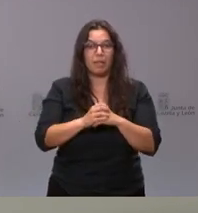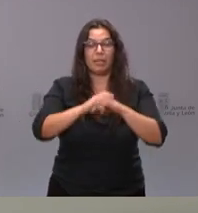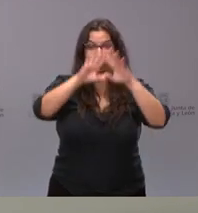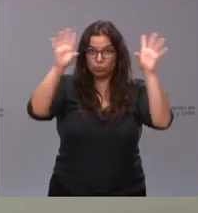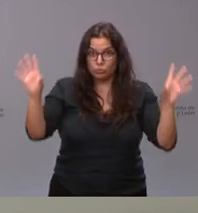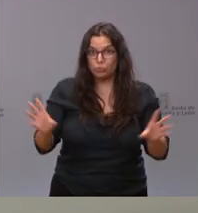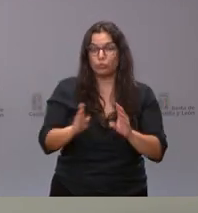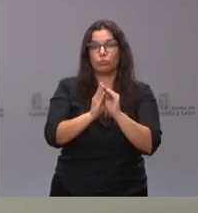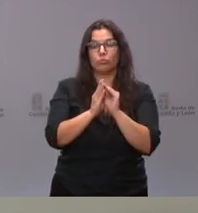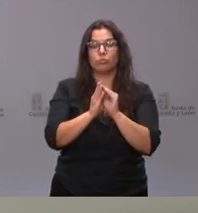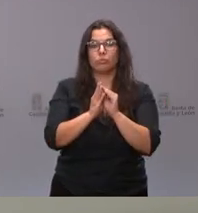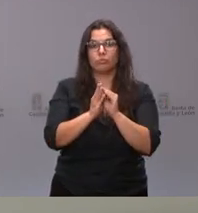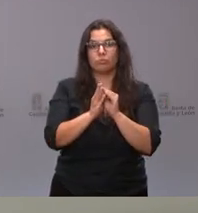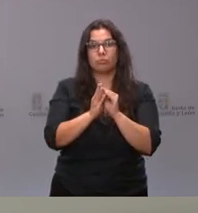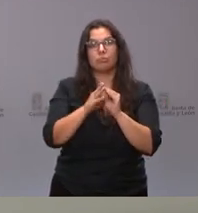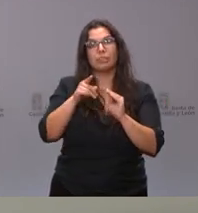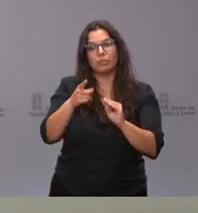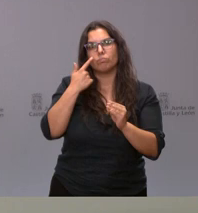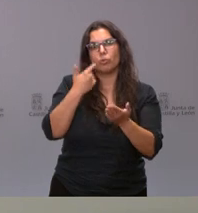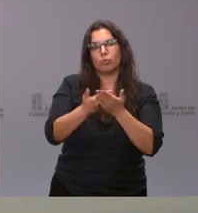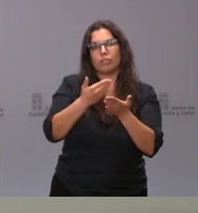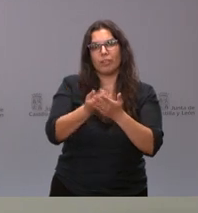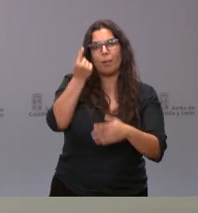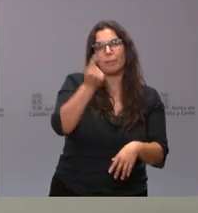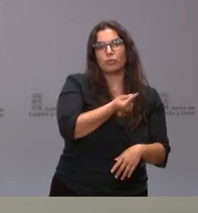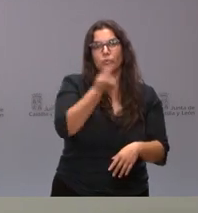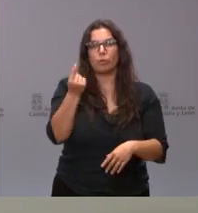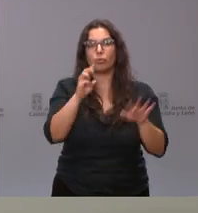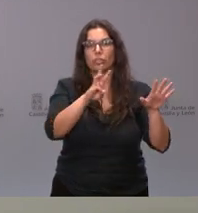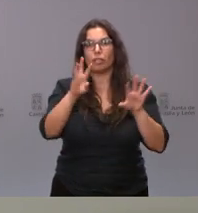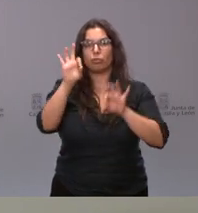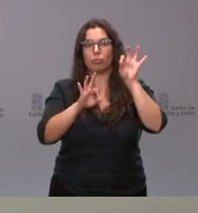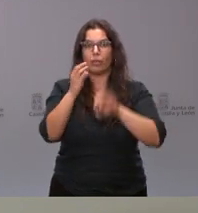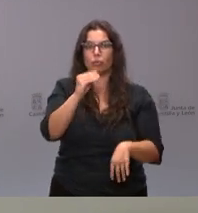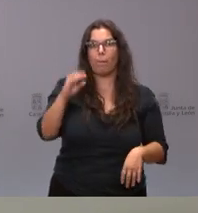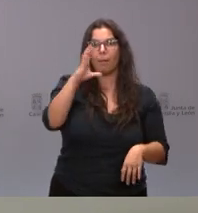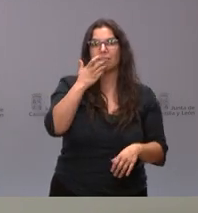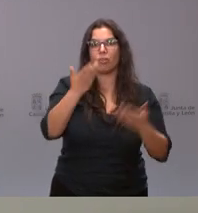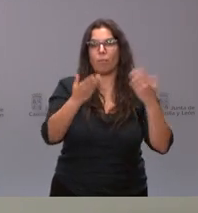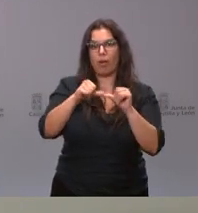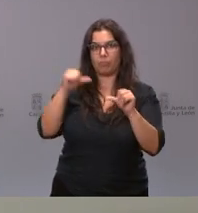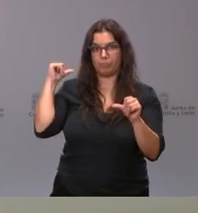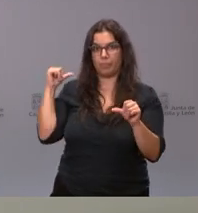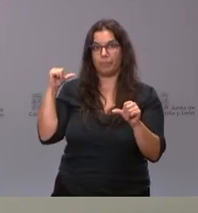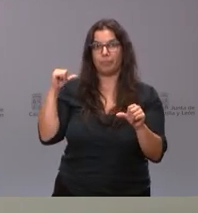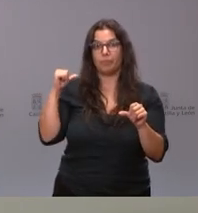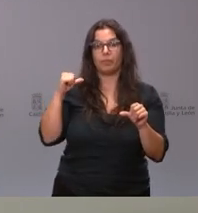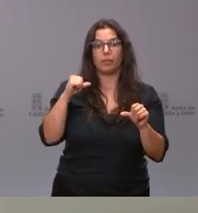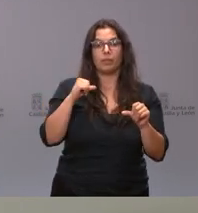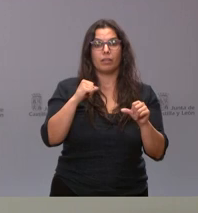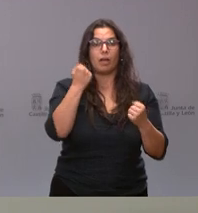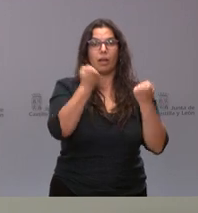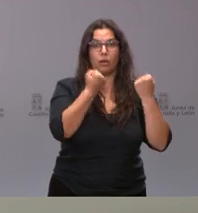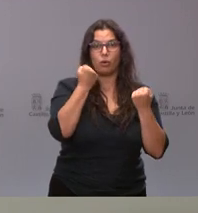es lo que justifica este incremento del 88% respecto al anterior. Tanto el aumento de las ambulancias